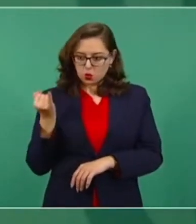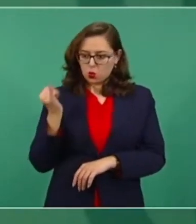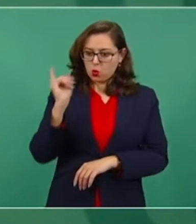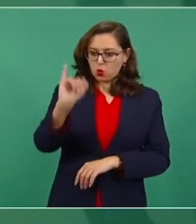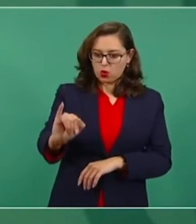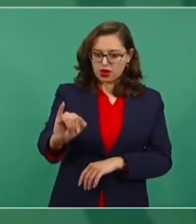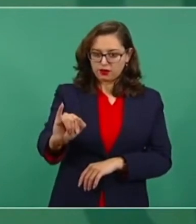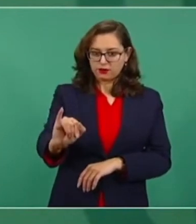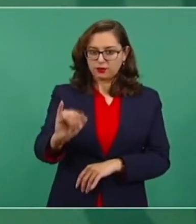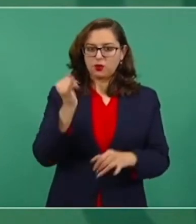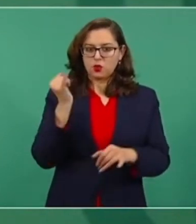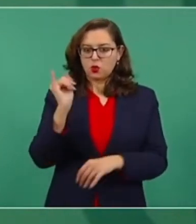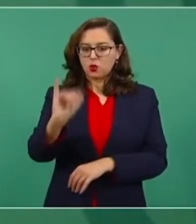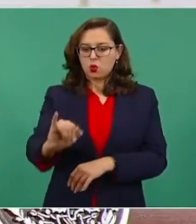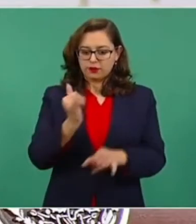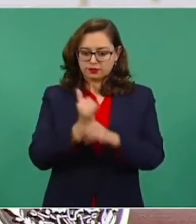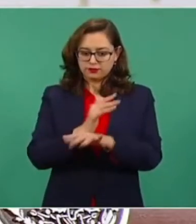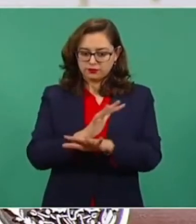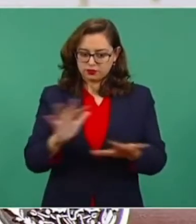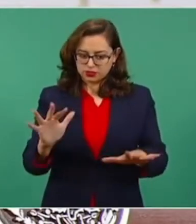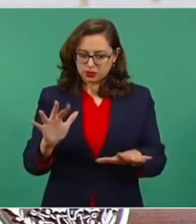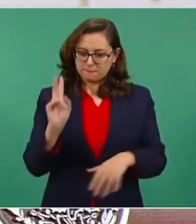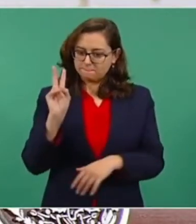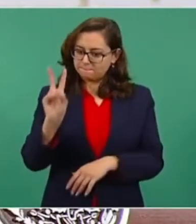Ah, no, jueves sí, pero viernes no.